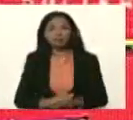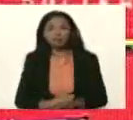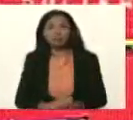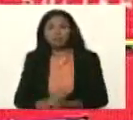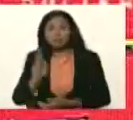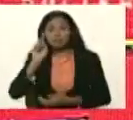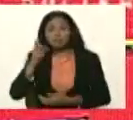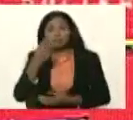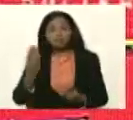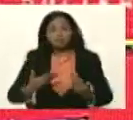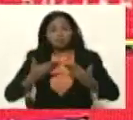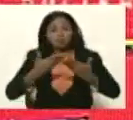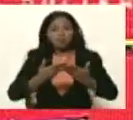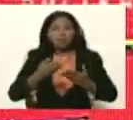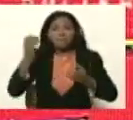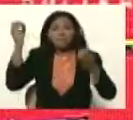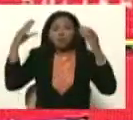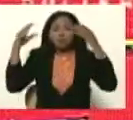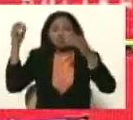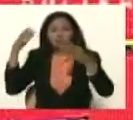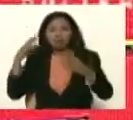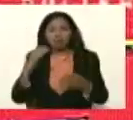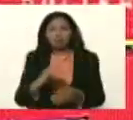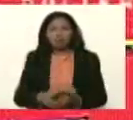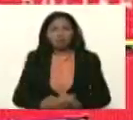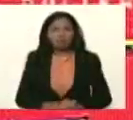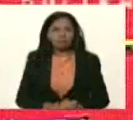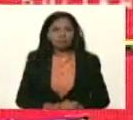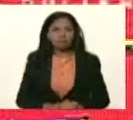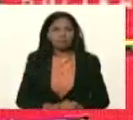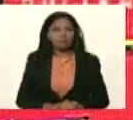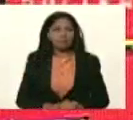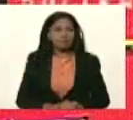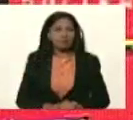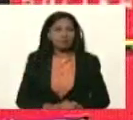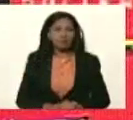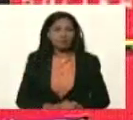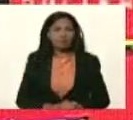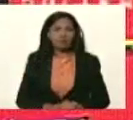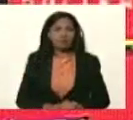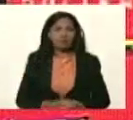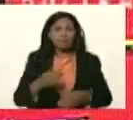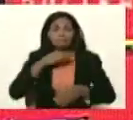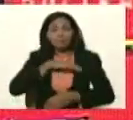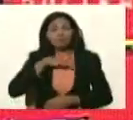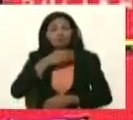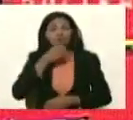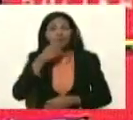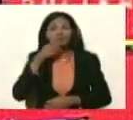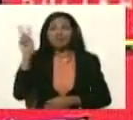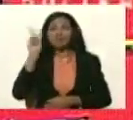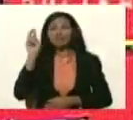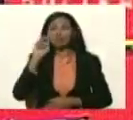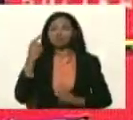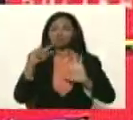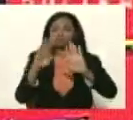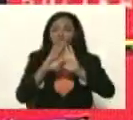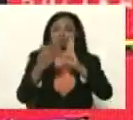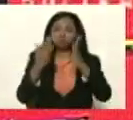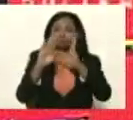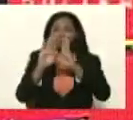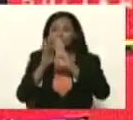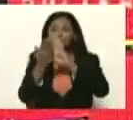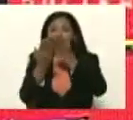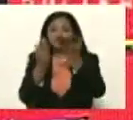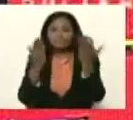donen sus luces no es verdad fíjense ustedes misión venezuela bella sacó este folleto que